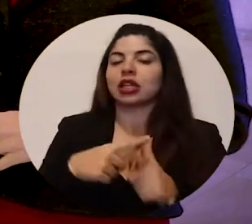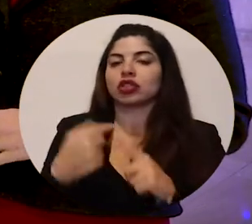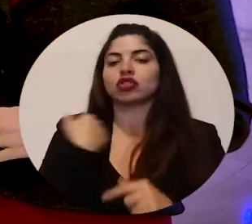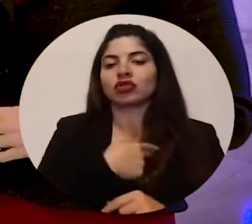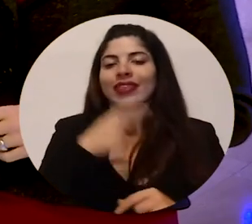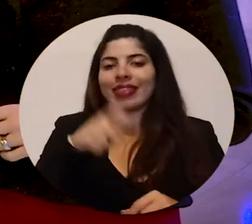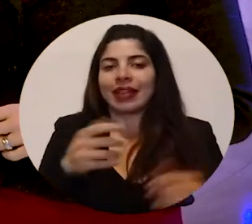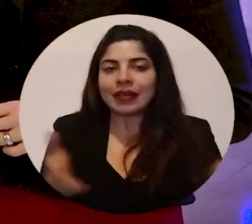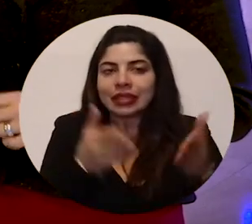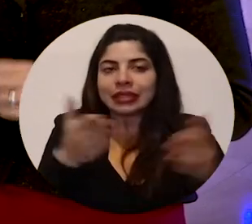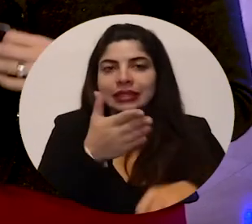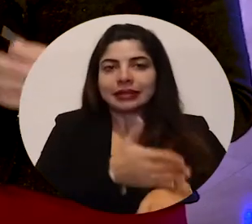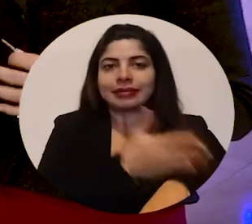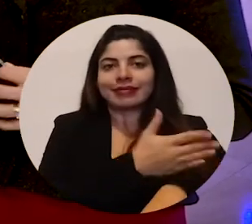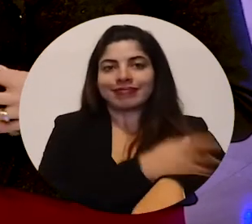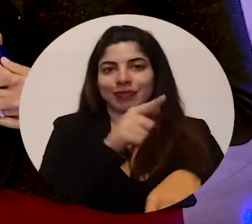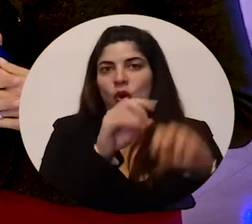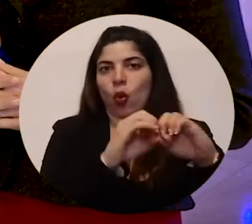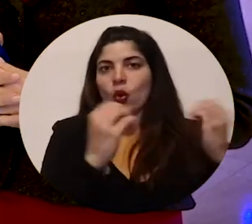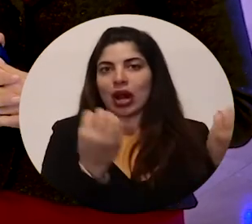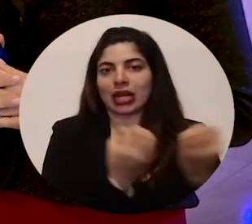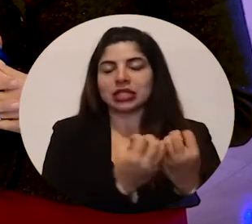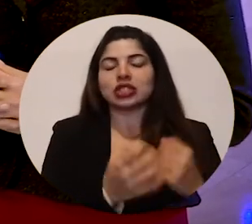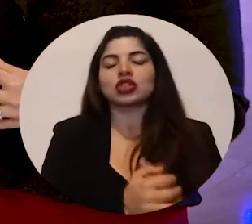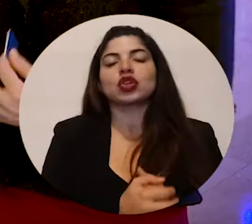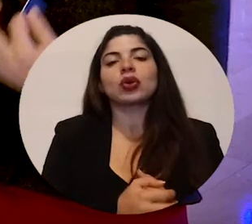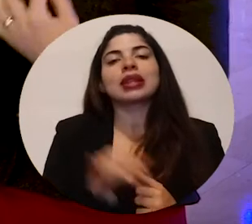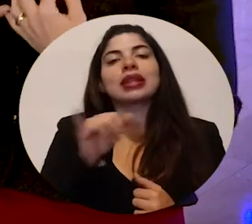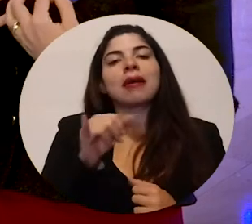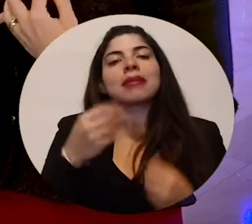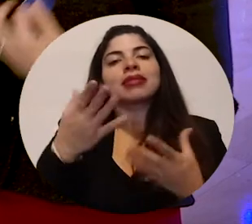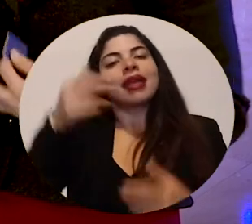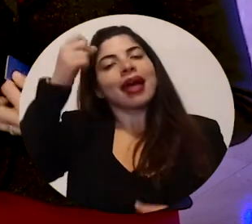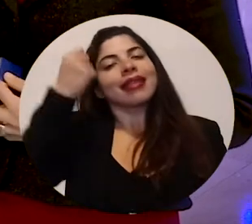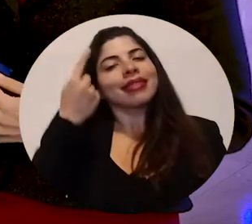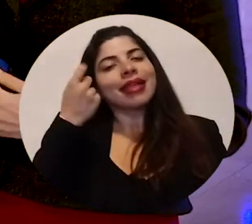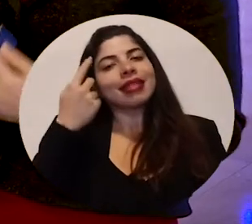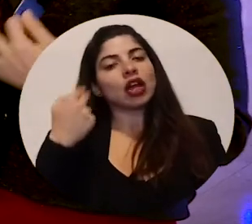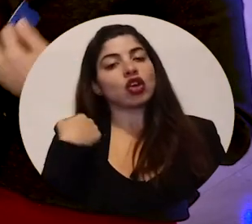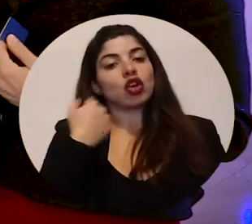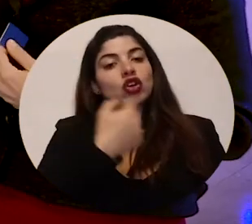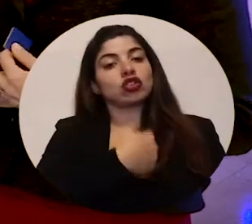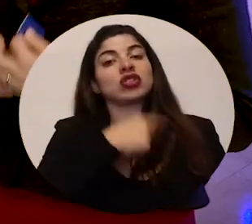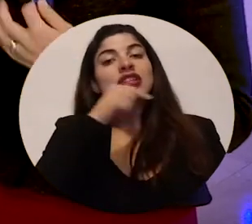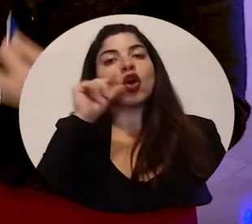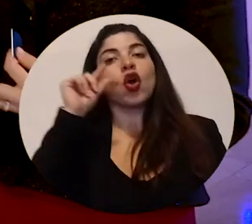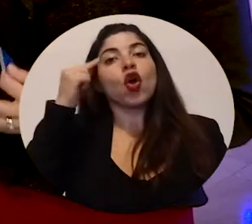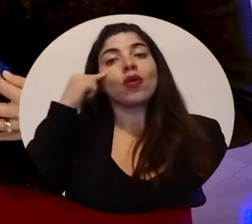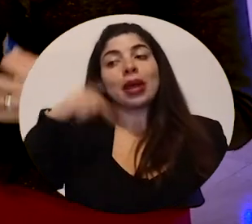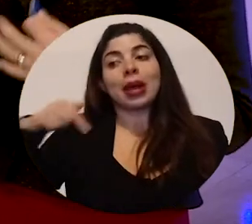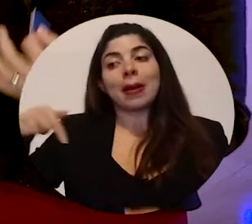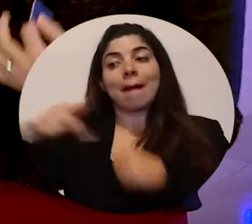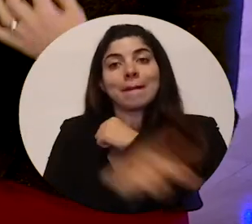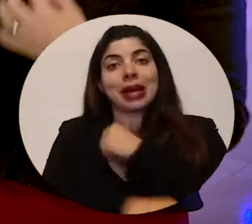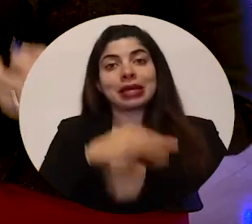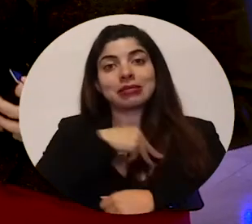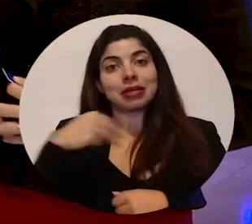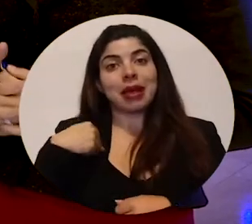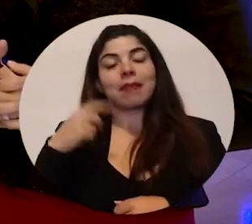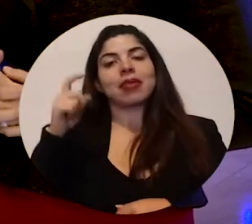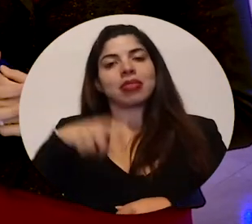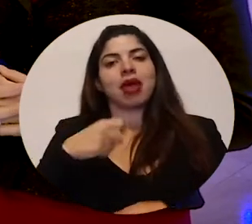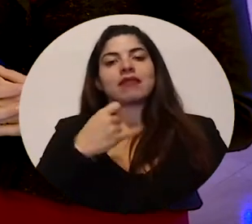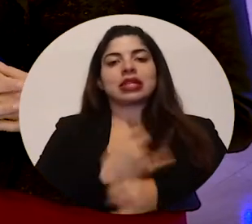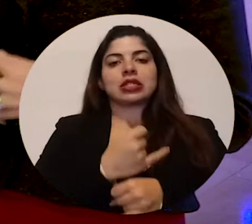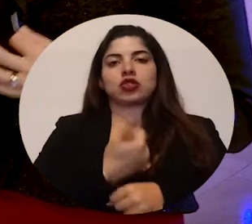esa organización y además hacer entender que está en nosotros también los gobiernos de los miembros mejorar nuestra